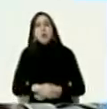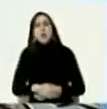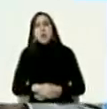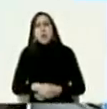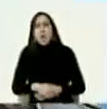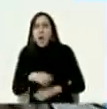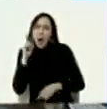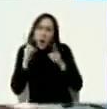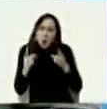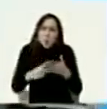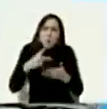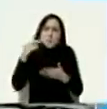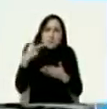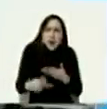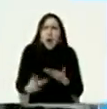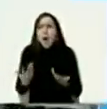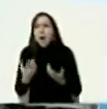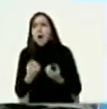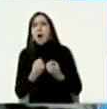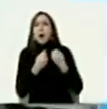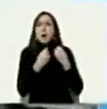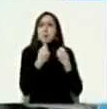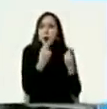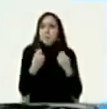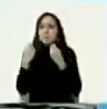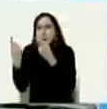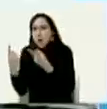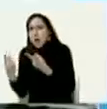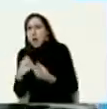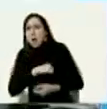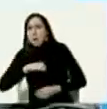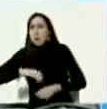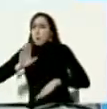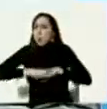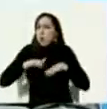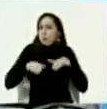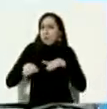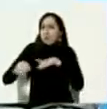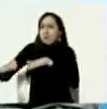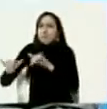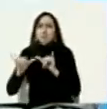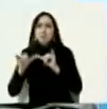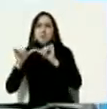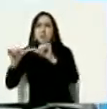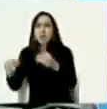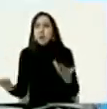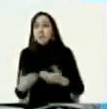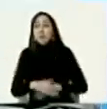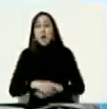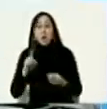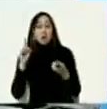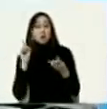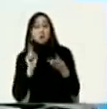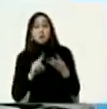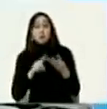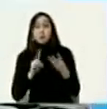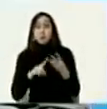para privatizar importaciones de gasolina ya que las colas persisten y la tercera pregunta